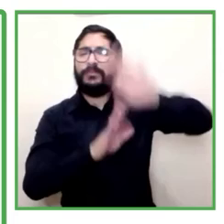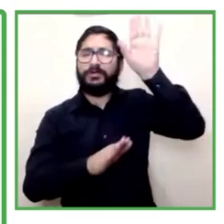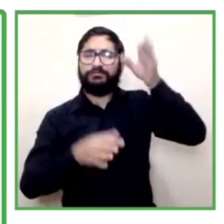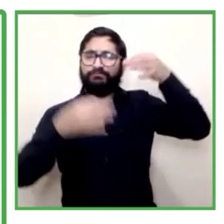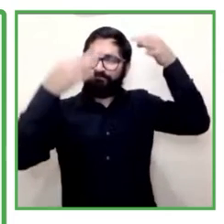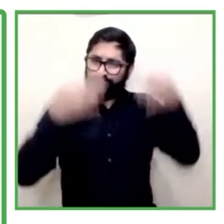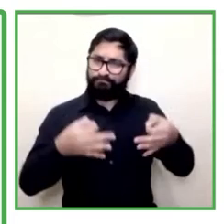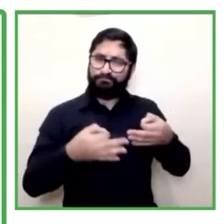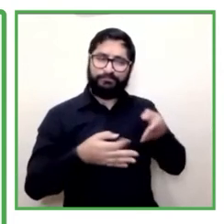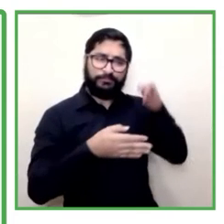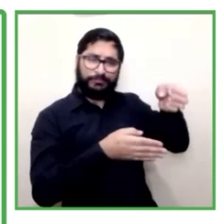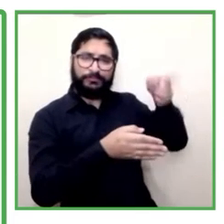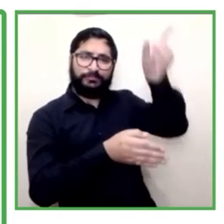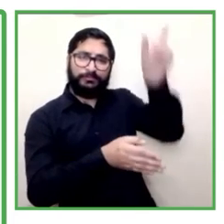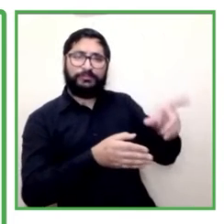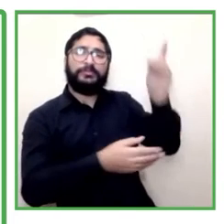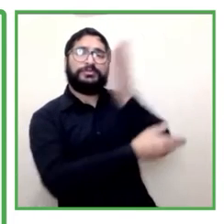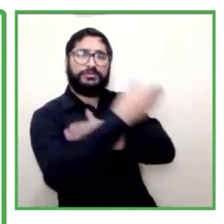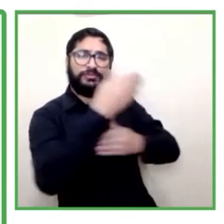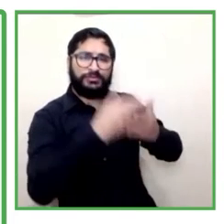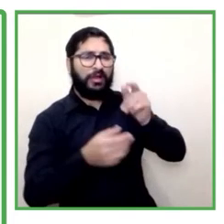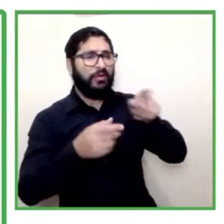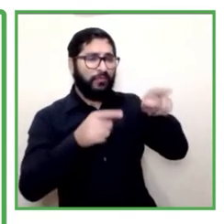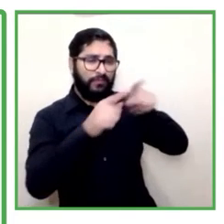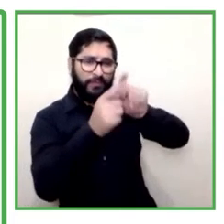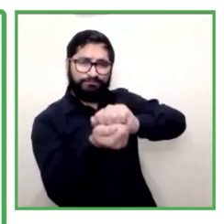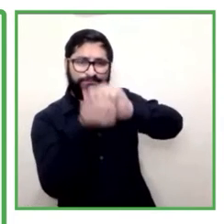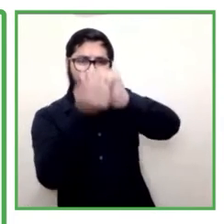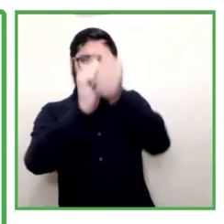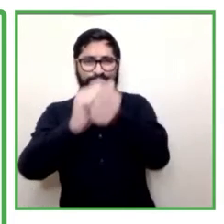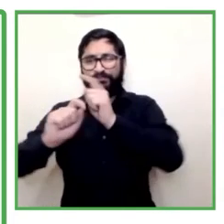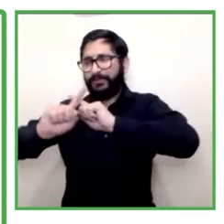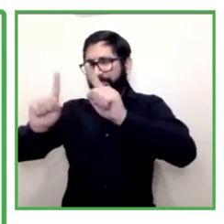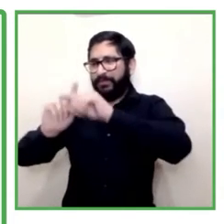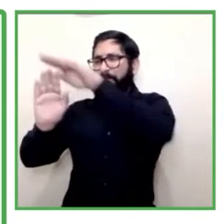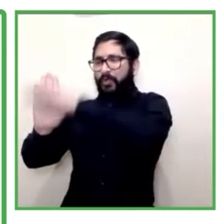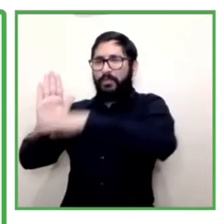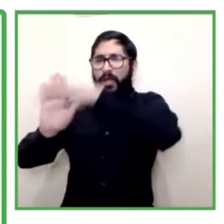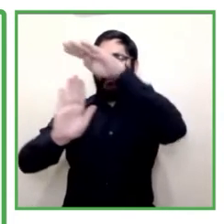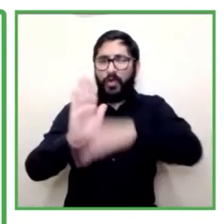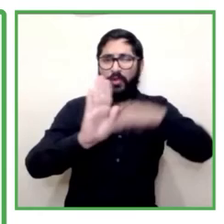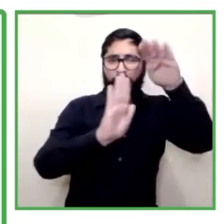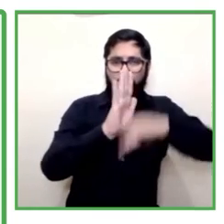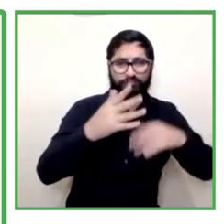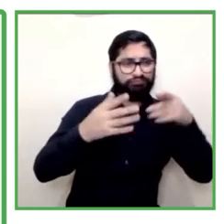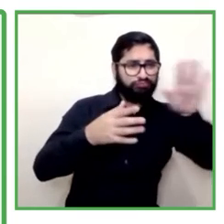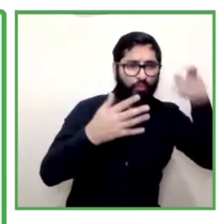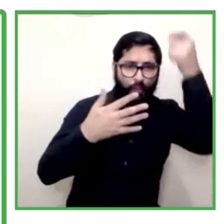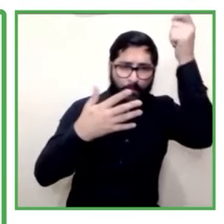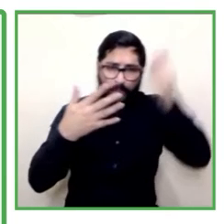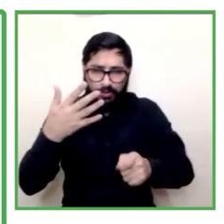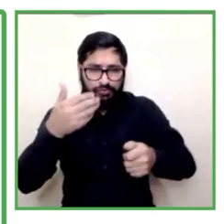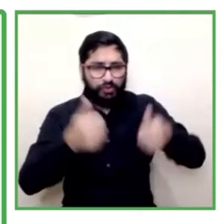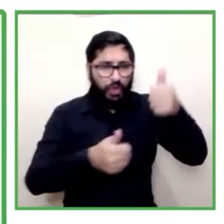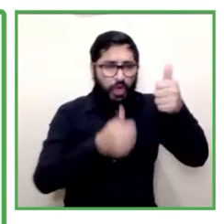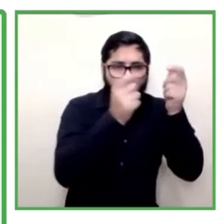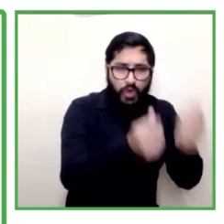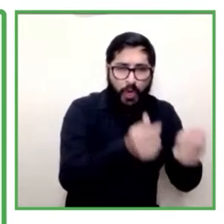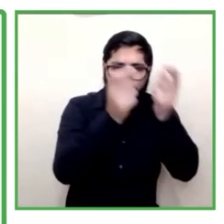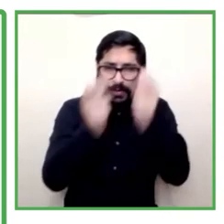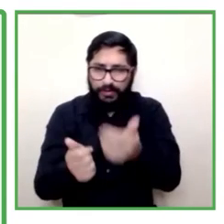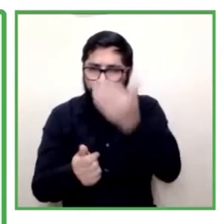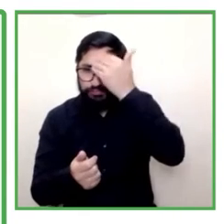programas para la cualificación de competencias de cara al equipo ejecutor de la formación al personal